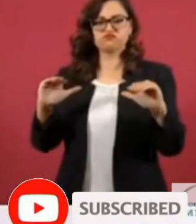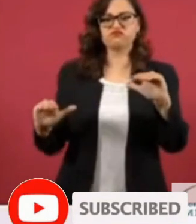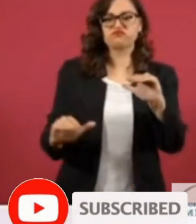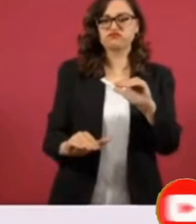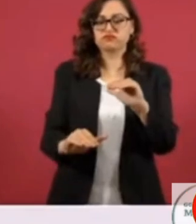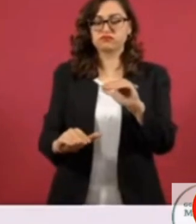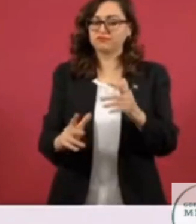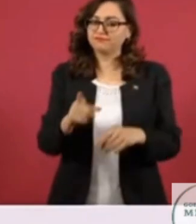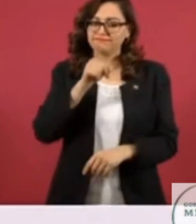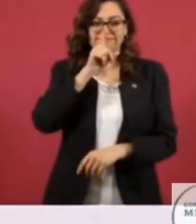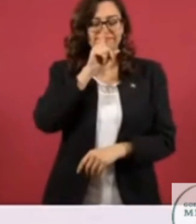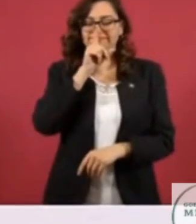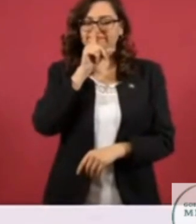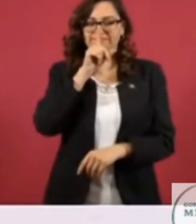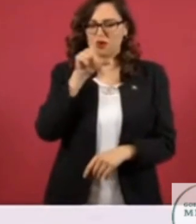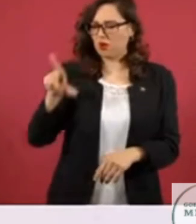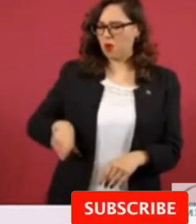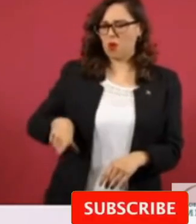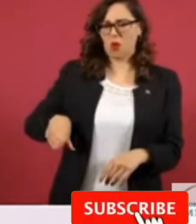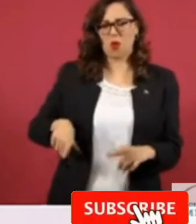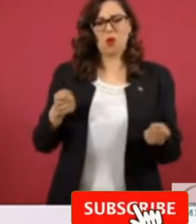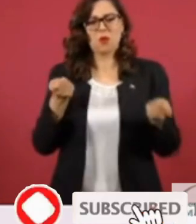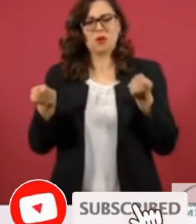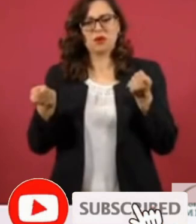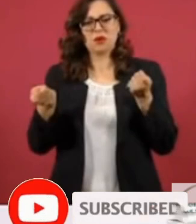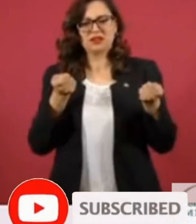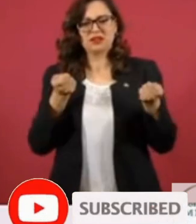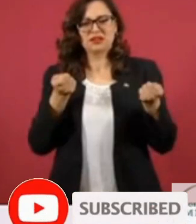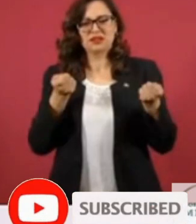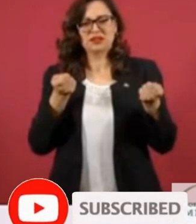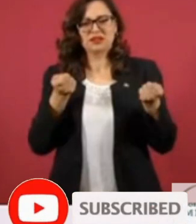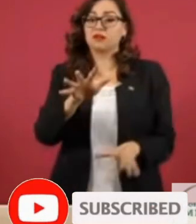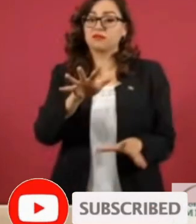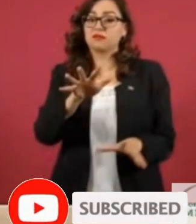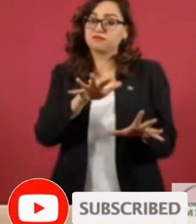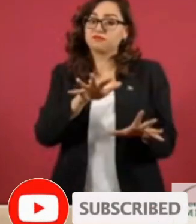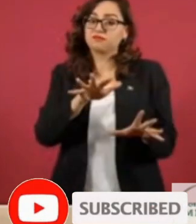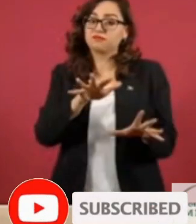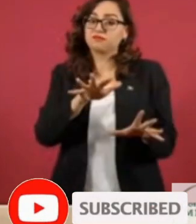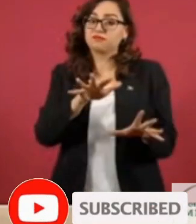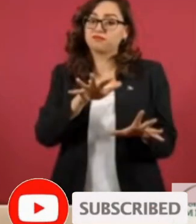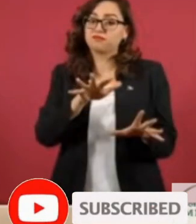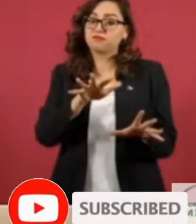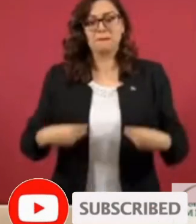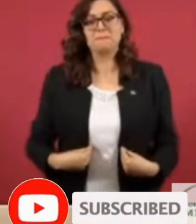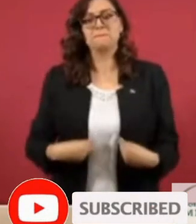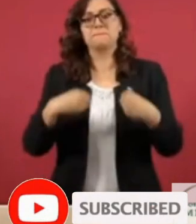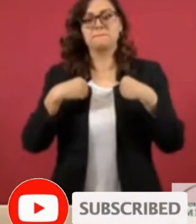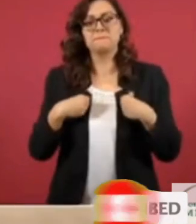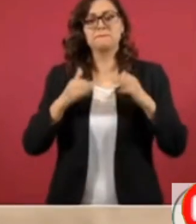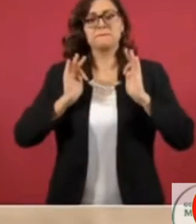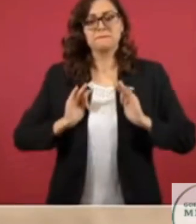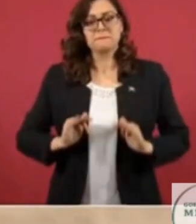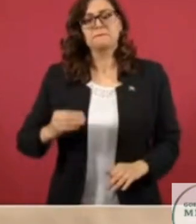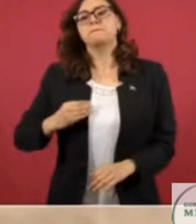sino ante todo la búsqueda de bienestar para los pueblos. el poder